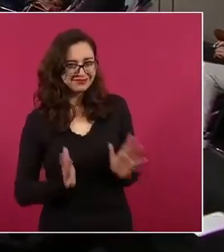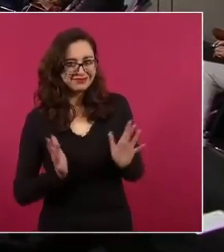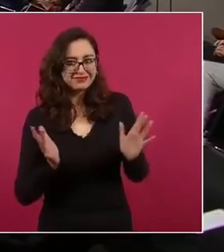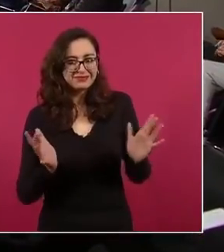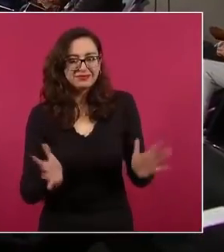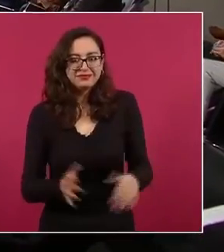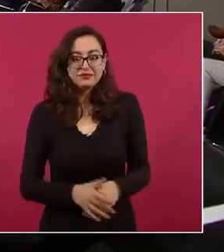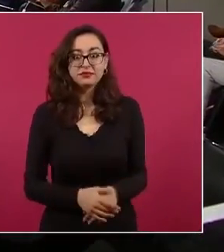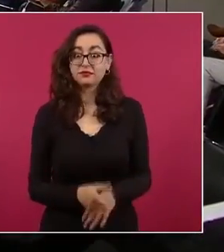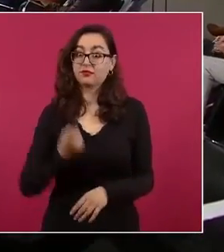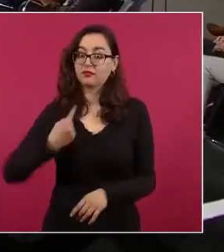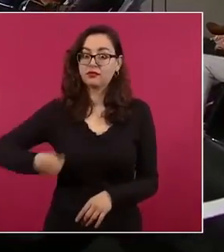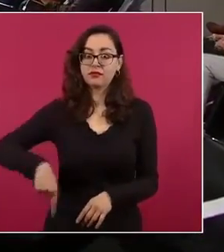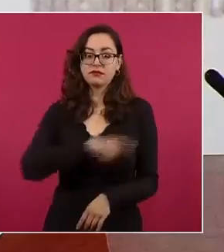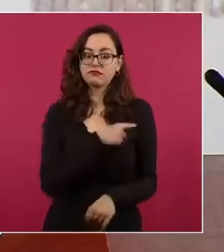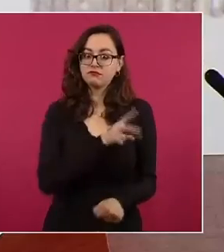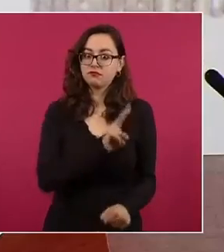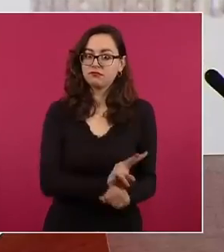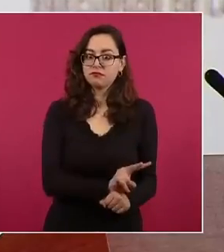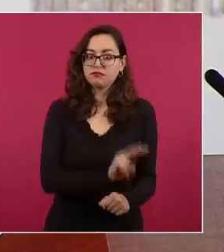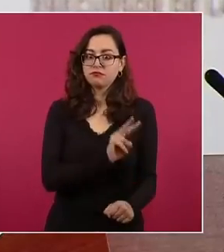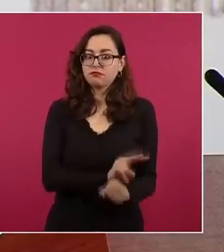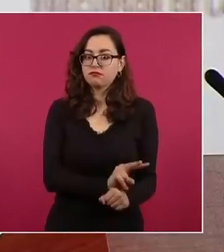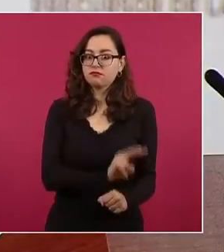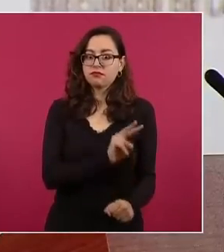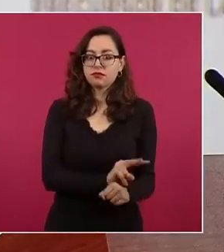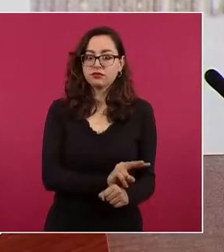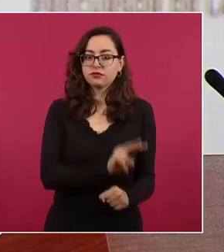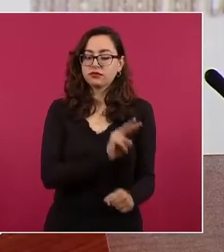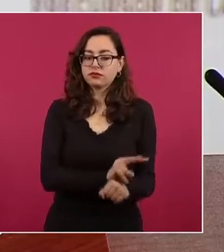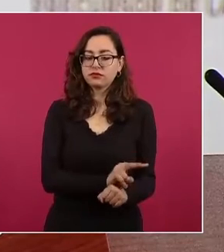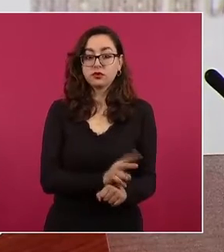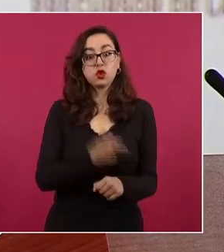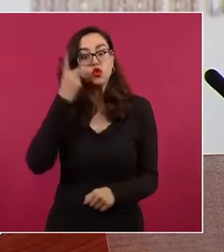dormimos, tenemos que ser pendientes.